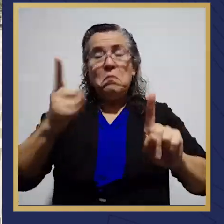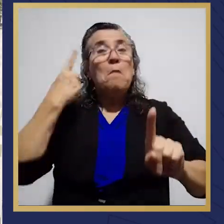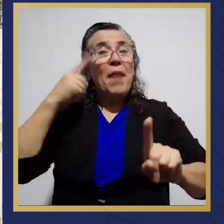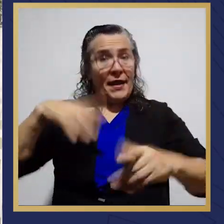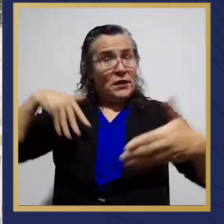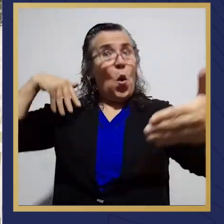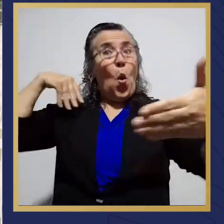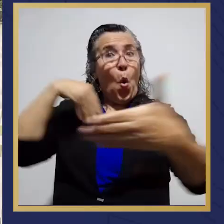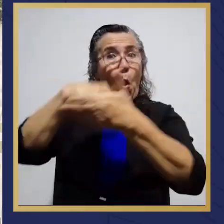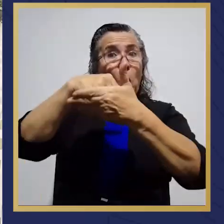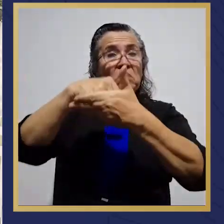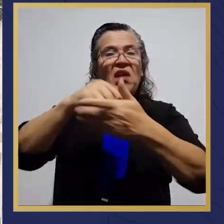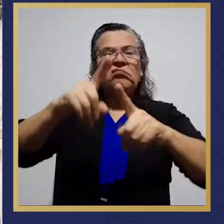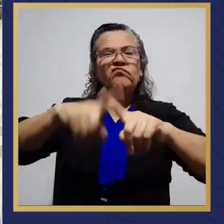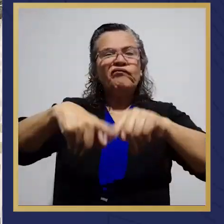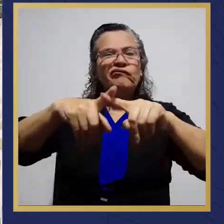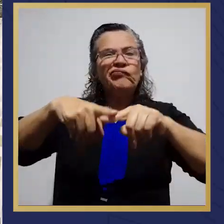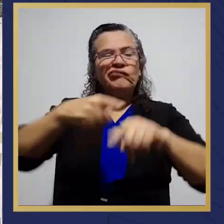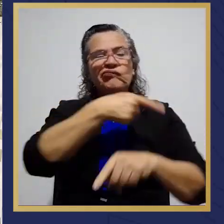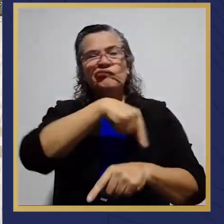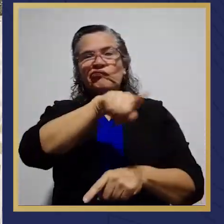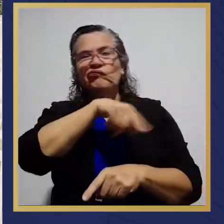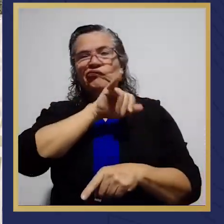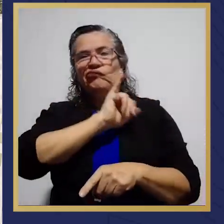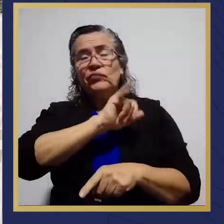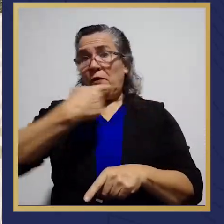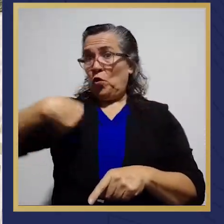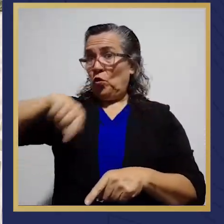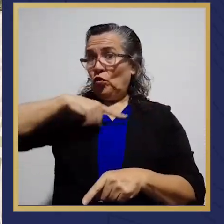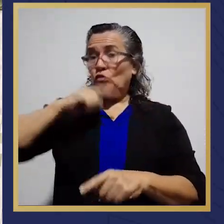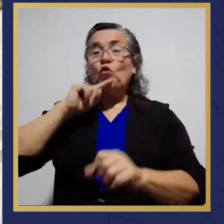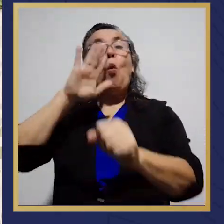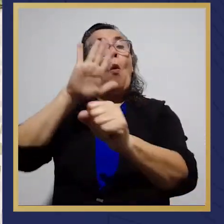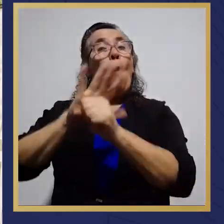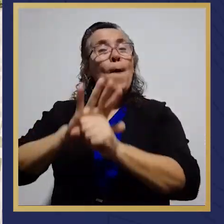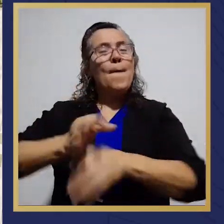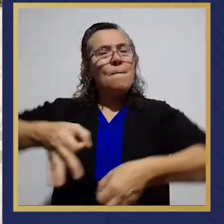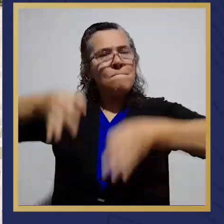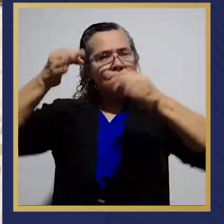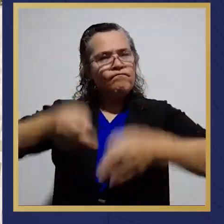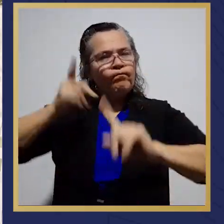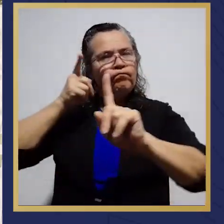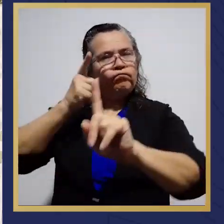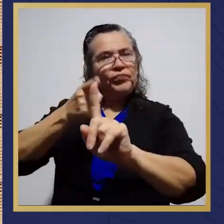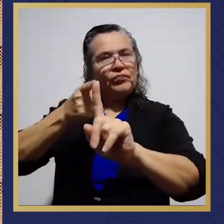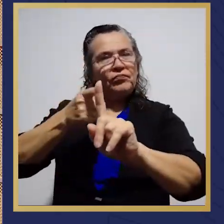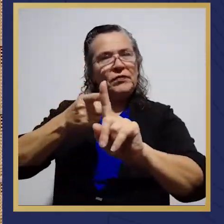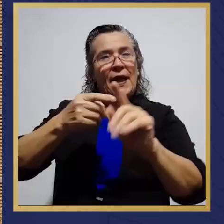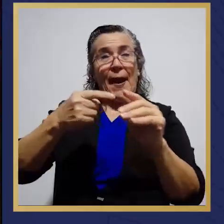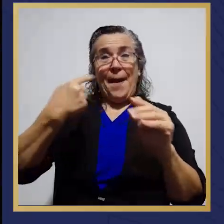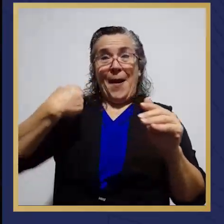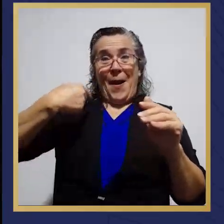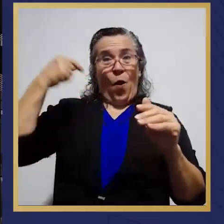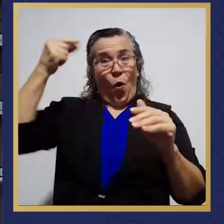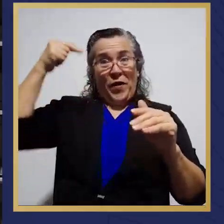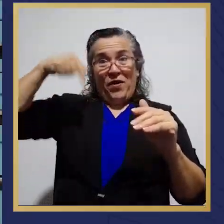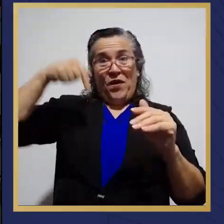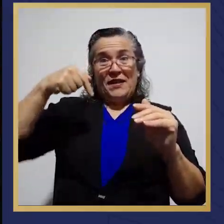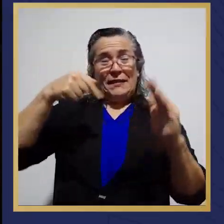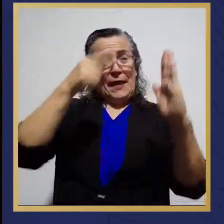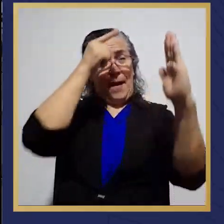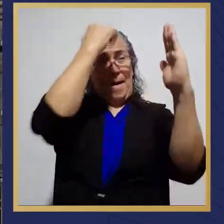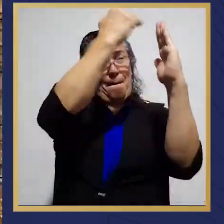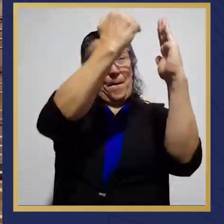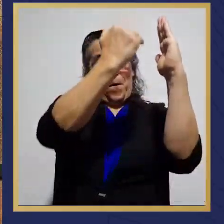obstáculo totalmente arbitrario. Y cumpliremos fielmente nuestro onceavo mandamiento.